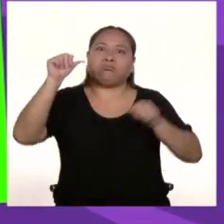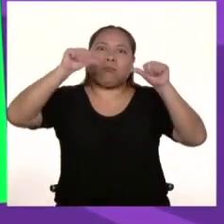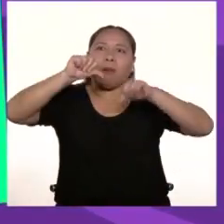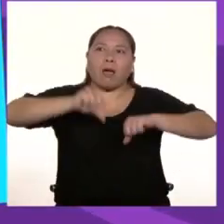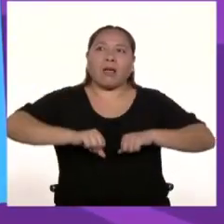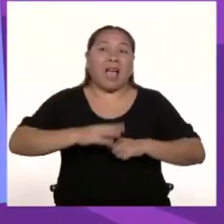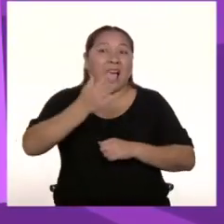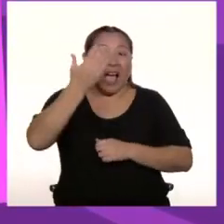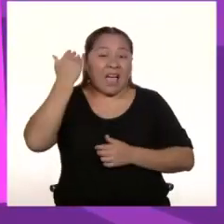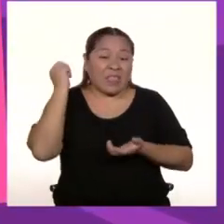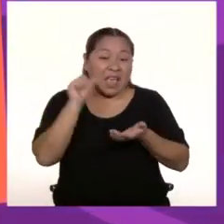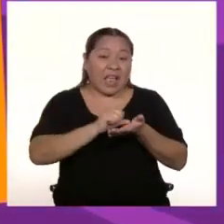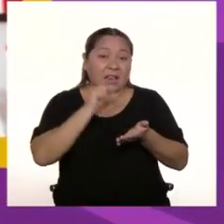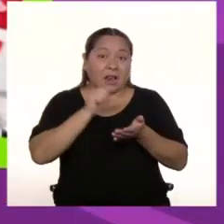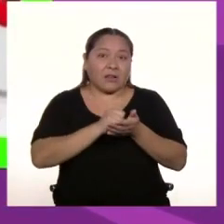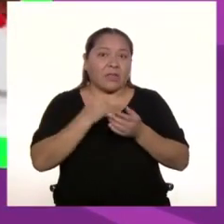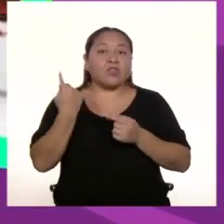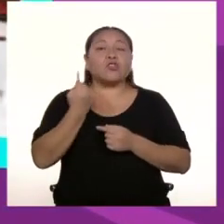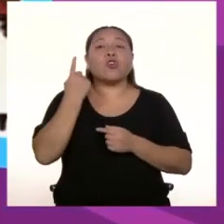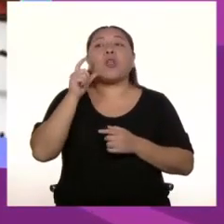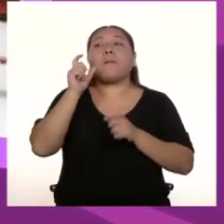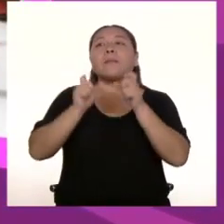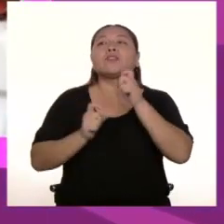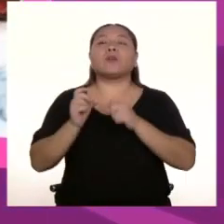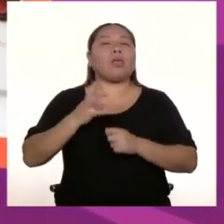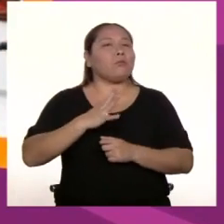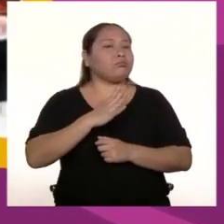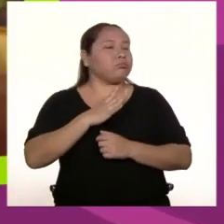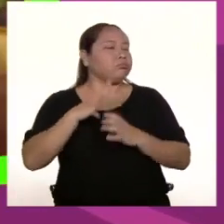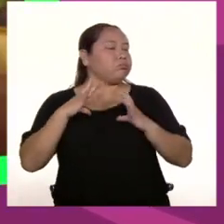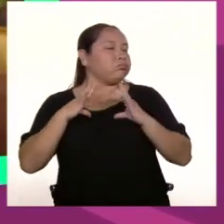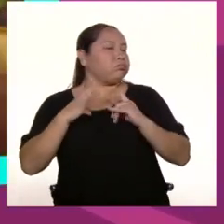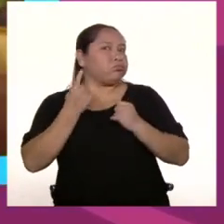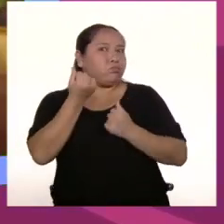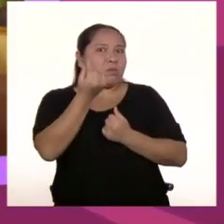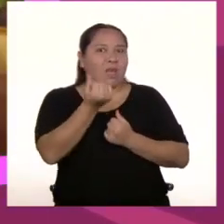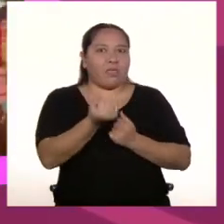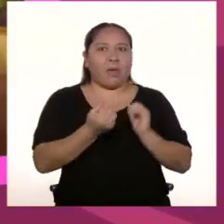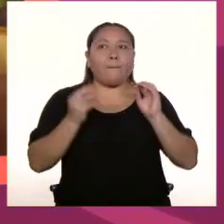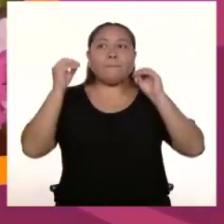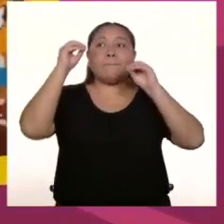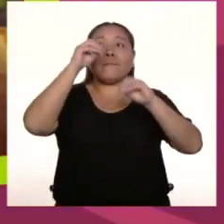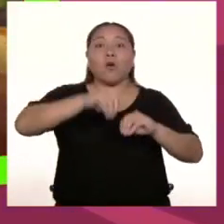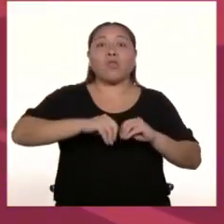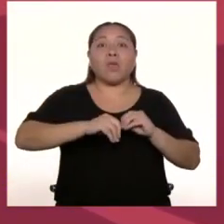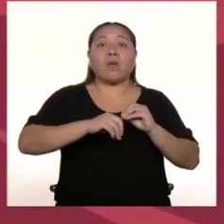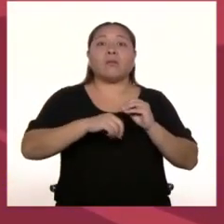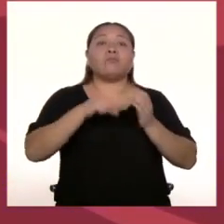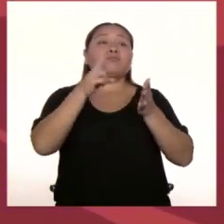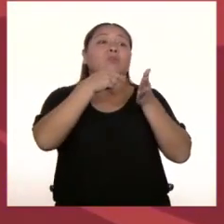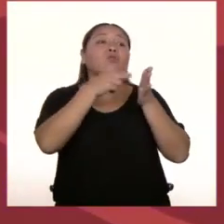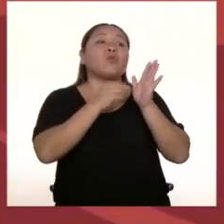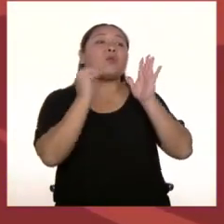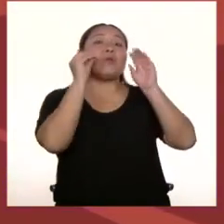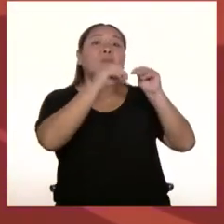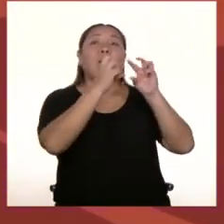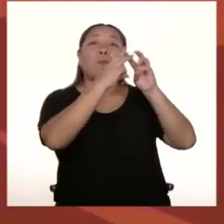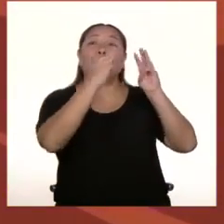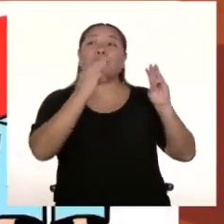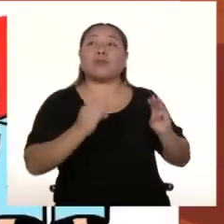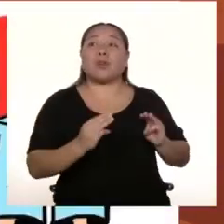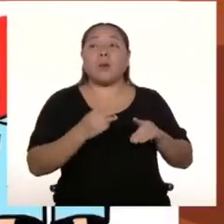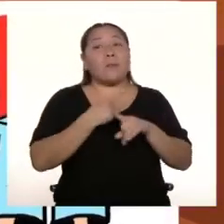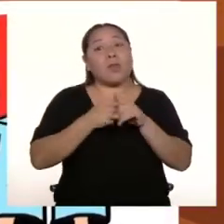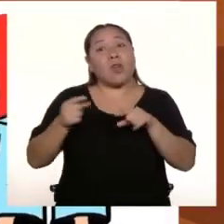estaba muy elitizado Y solo gente con mucho dinero podía exponer sus obras y vivir de eso Los artistas urbanos no